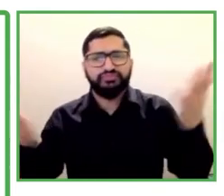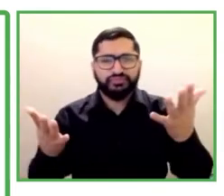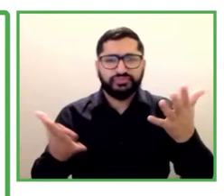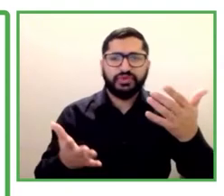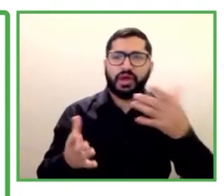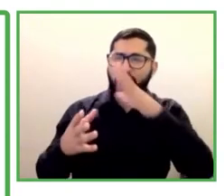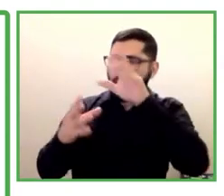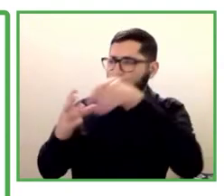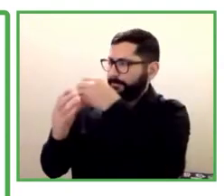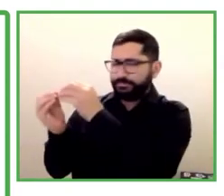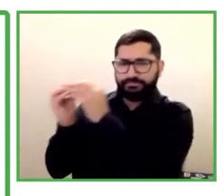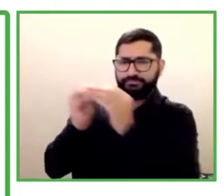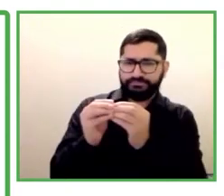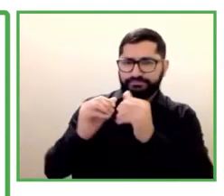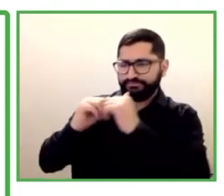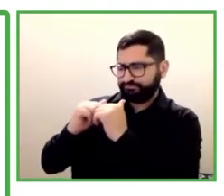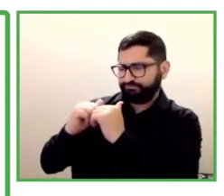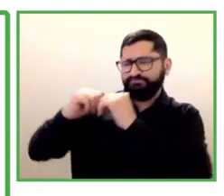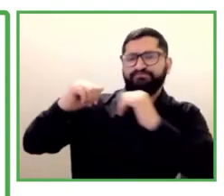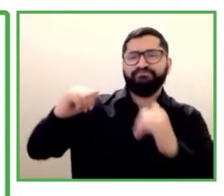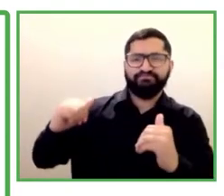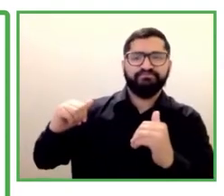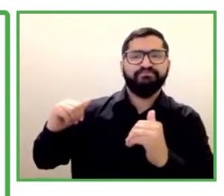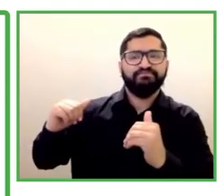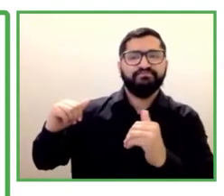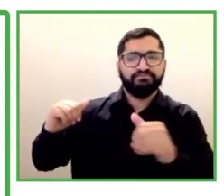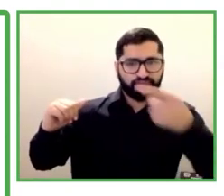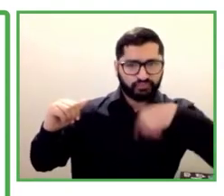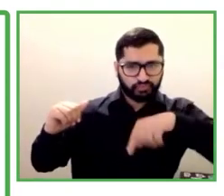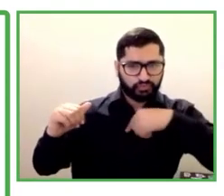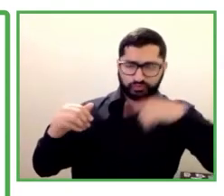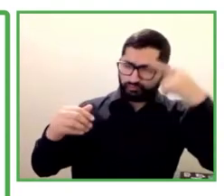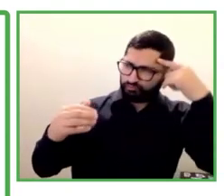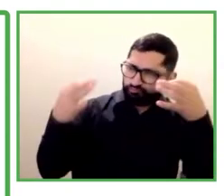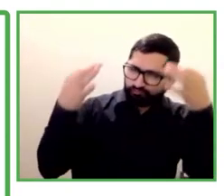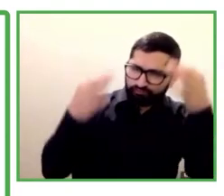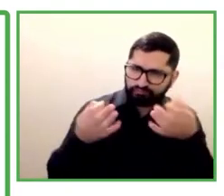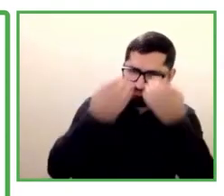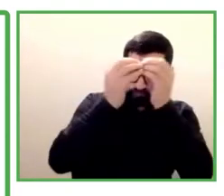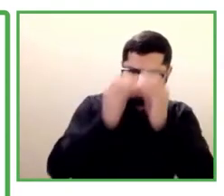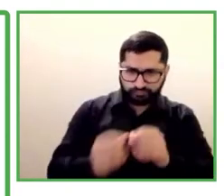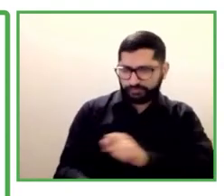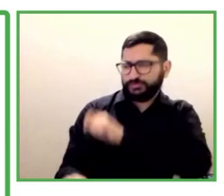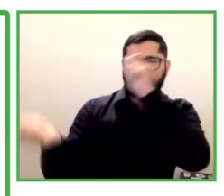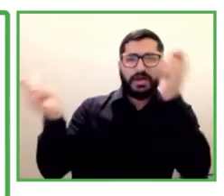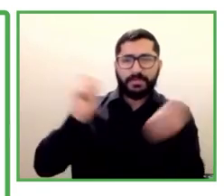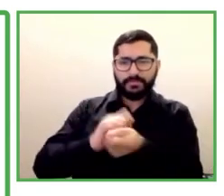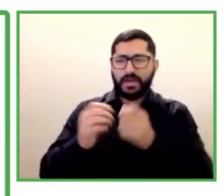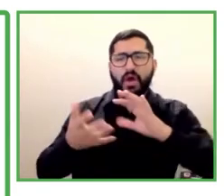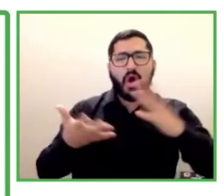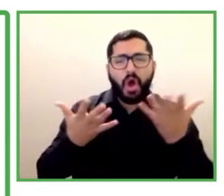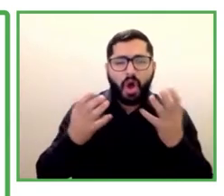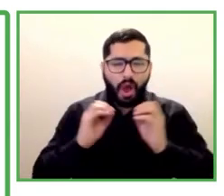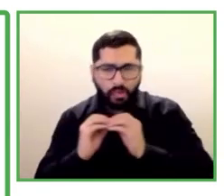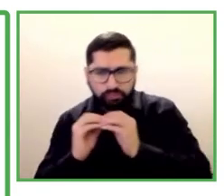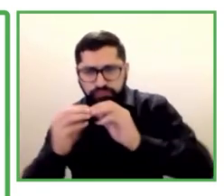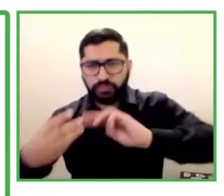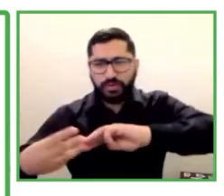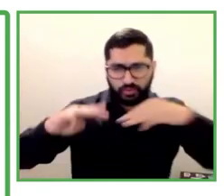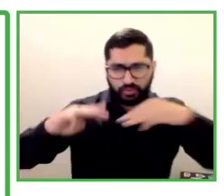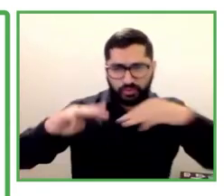cambiar esta metodología a una fuente virtual con toda la accesibilidad, con descripción de audio,